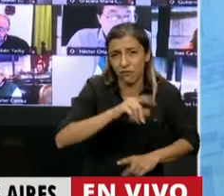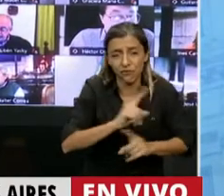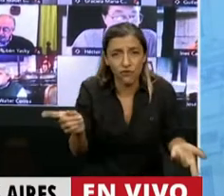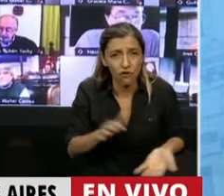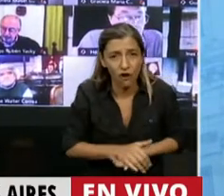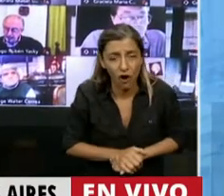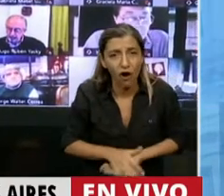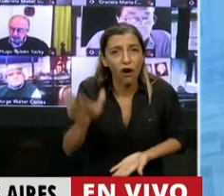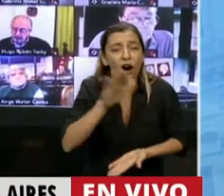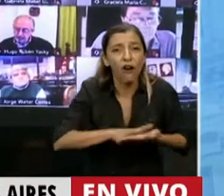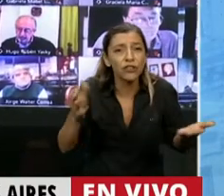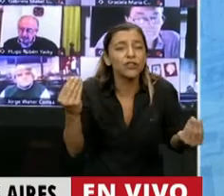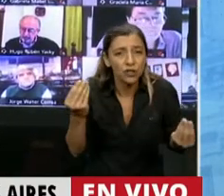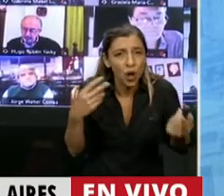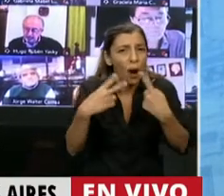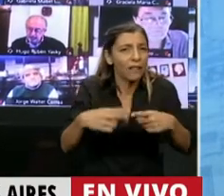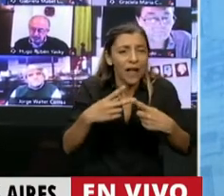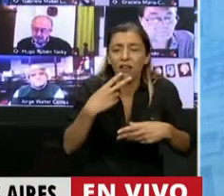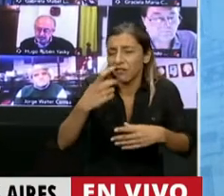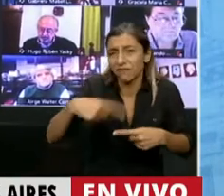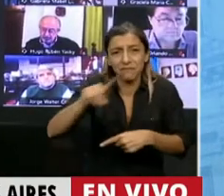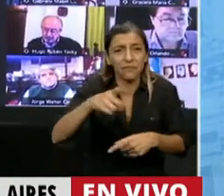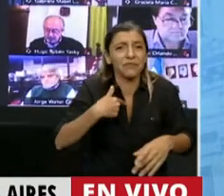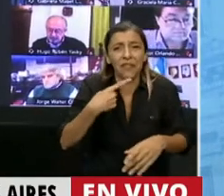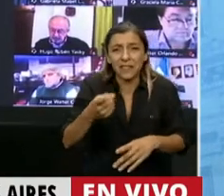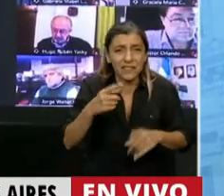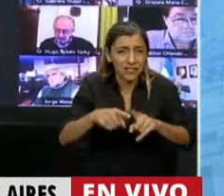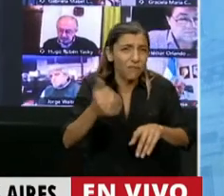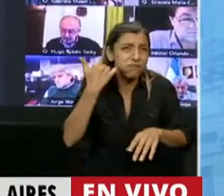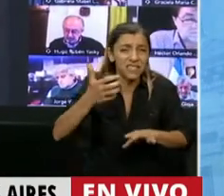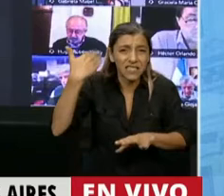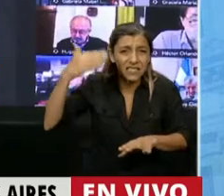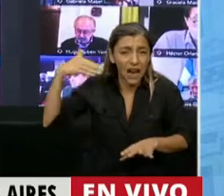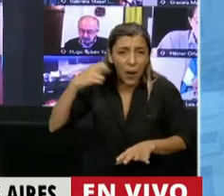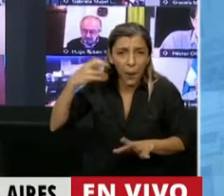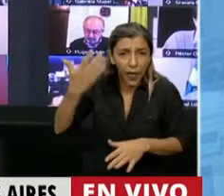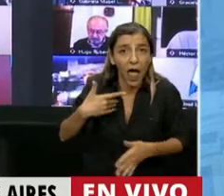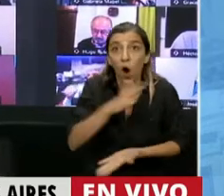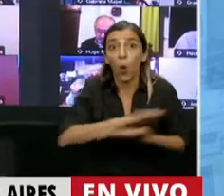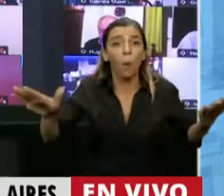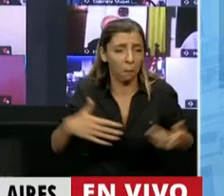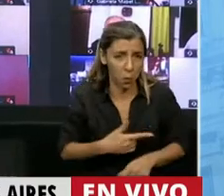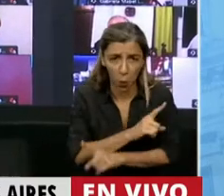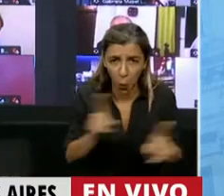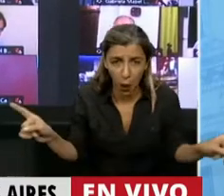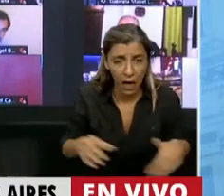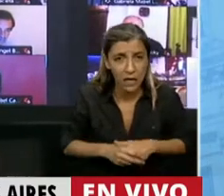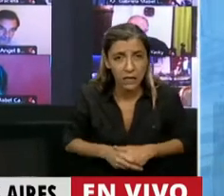viejos que se presentan como grandes novedades y lo de la coparticipación,